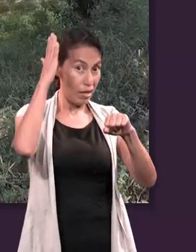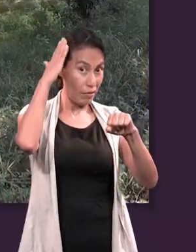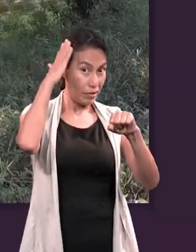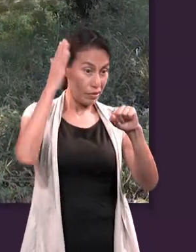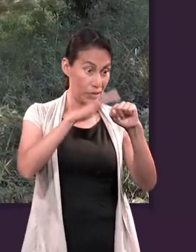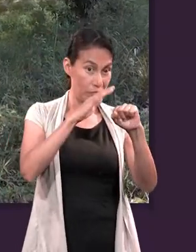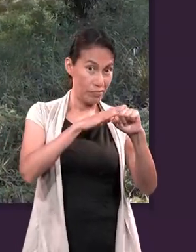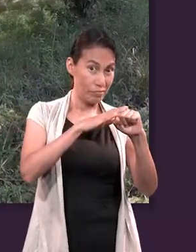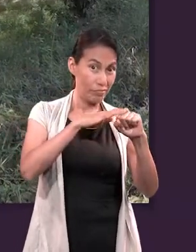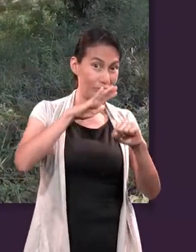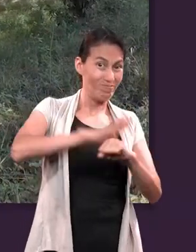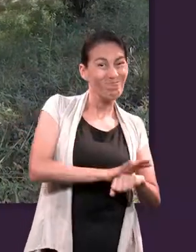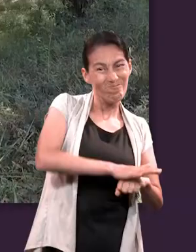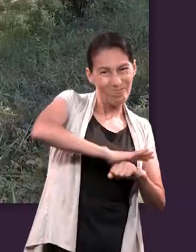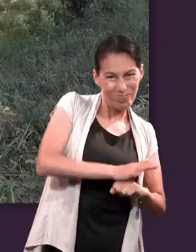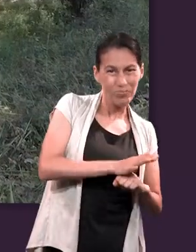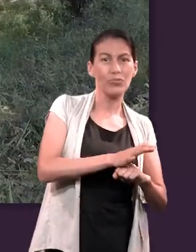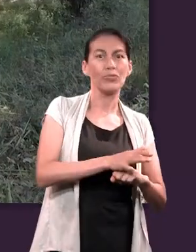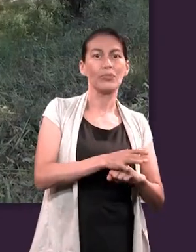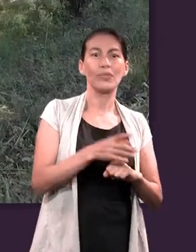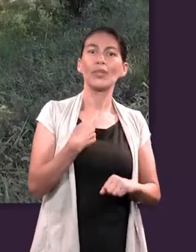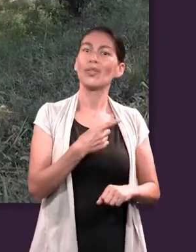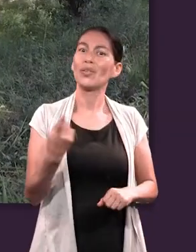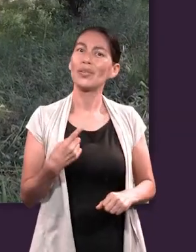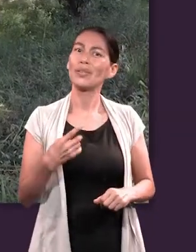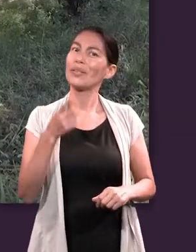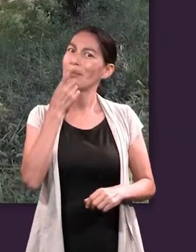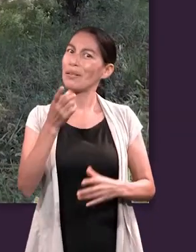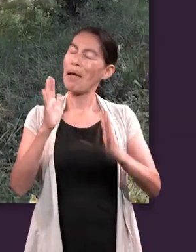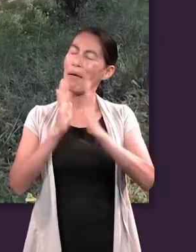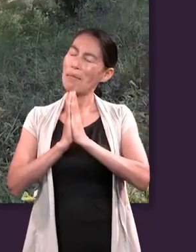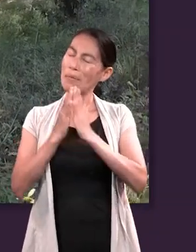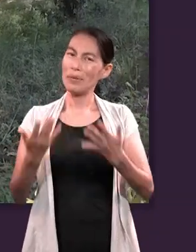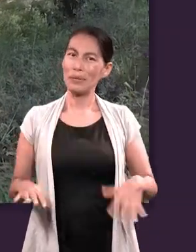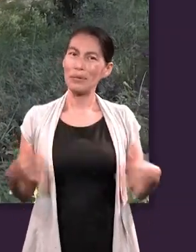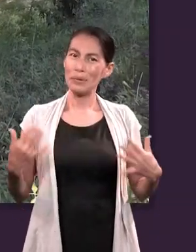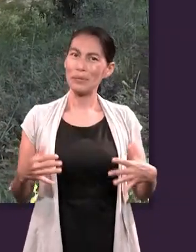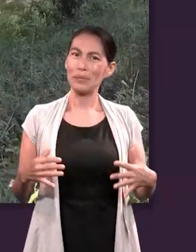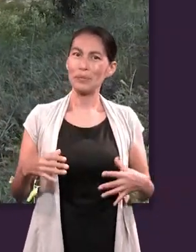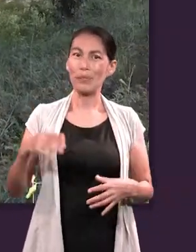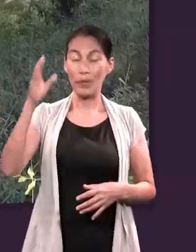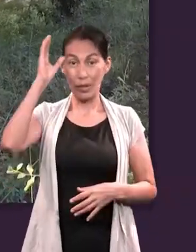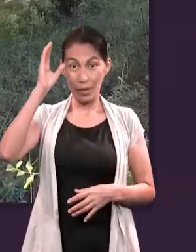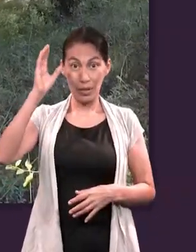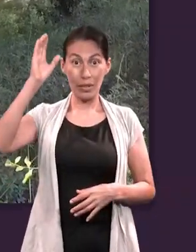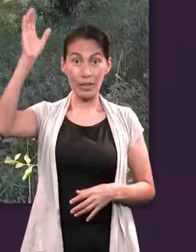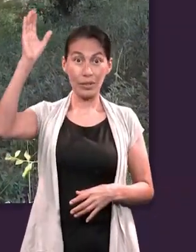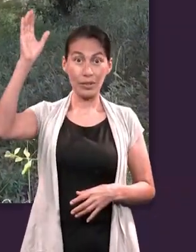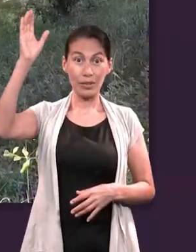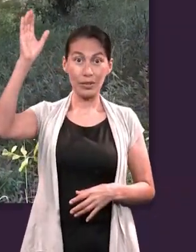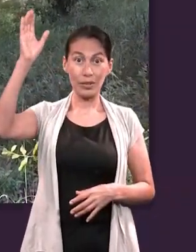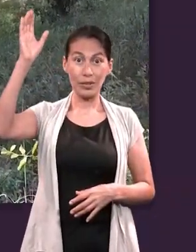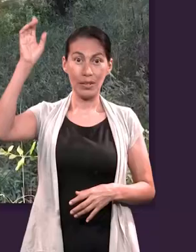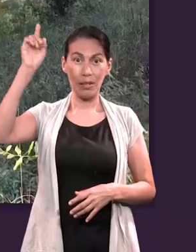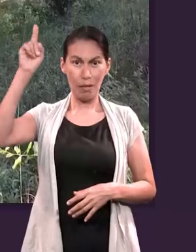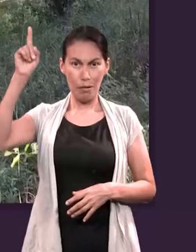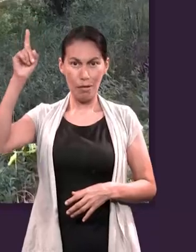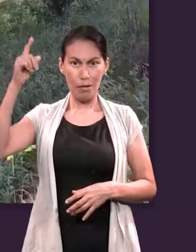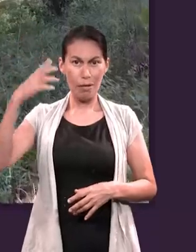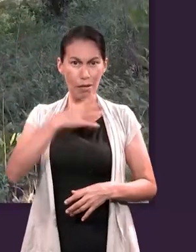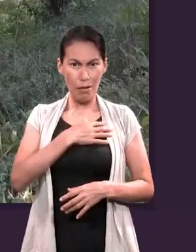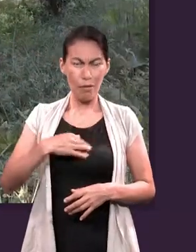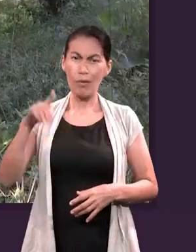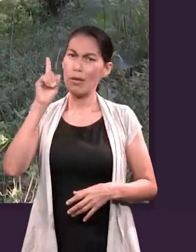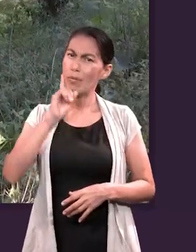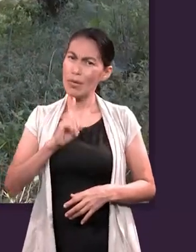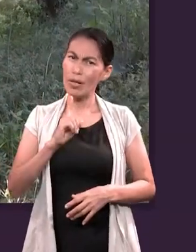te herirá en la cabeza. Y nosotros como cristianos diríamos ¡Amén! porque Cristo, la simiente